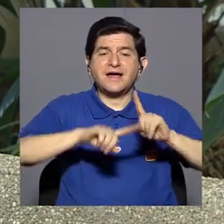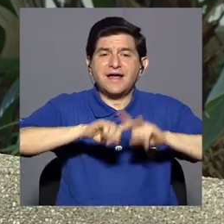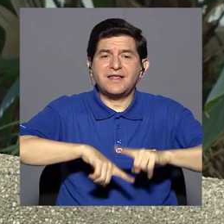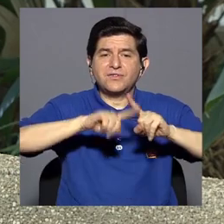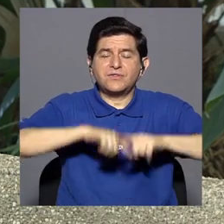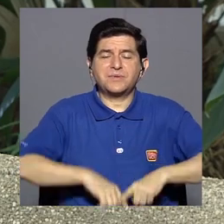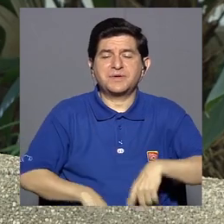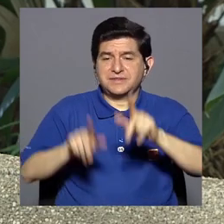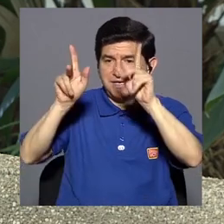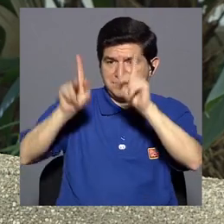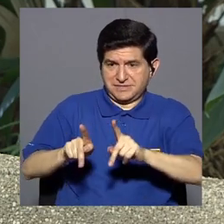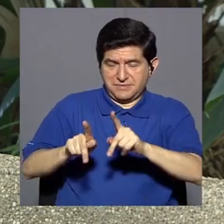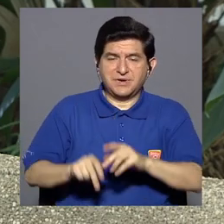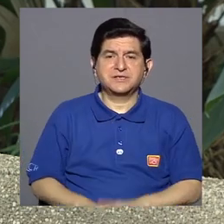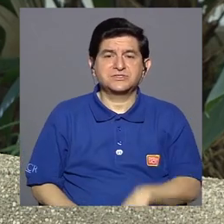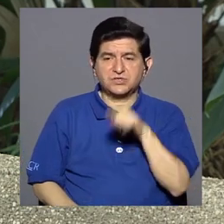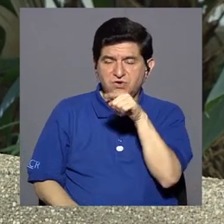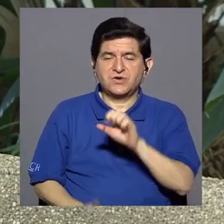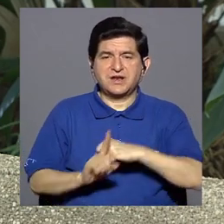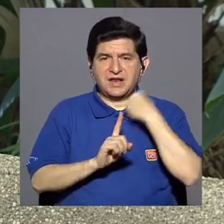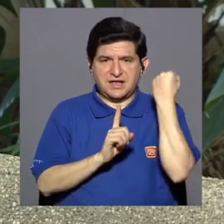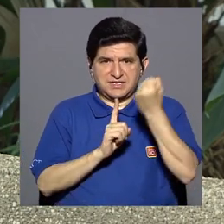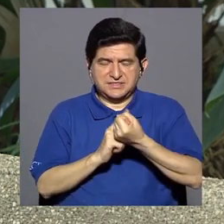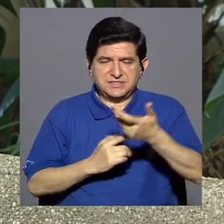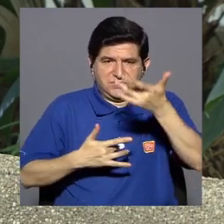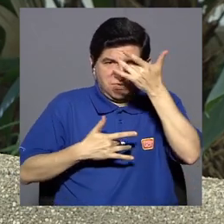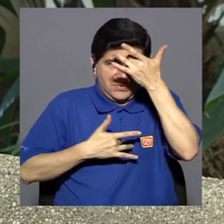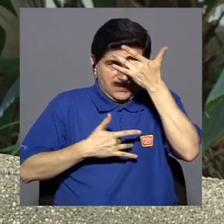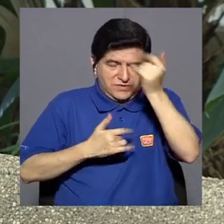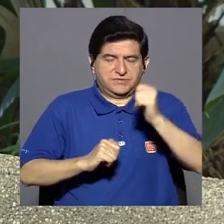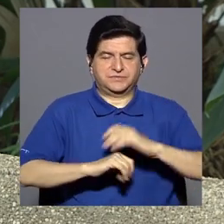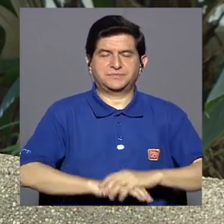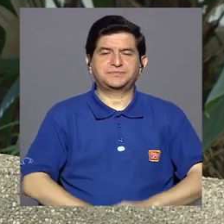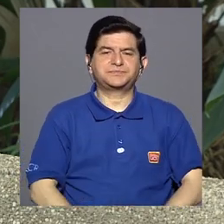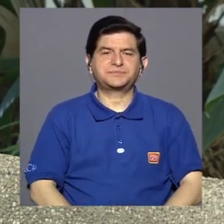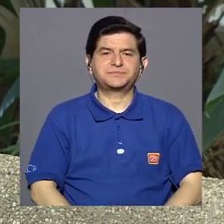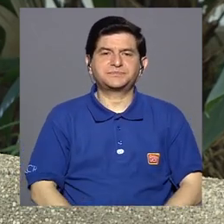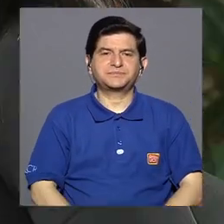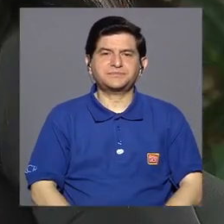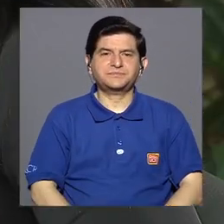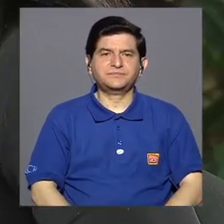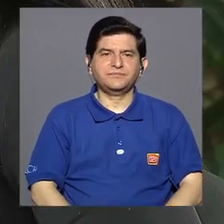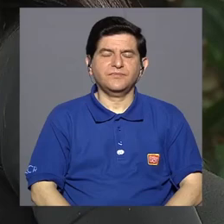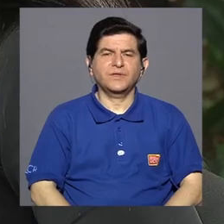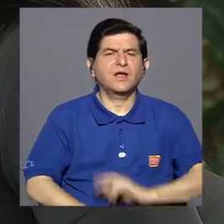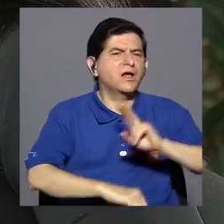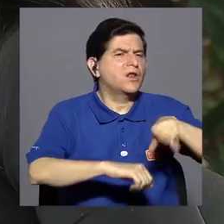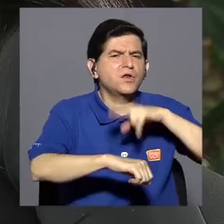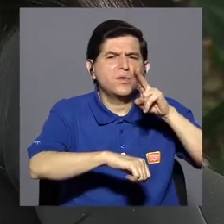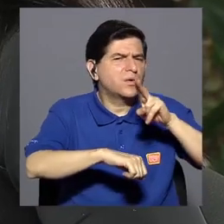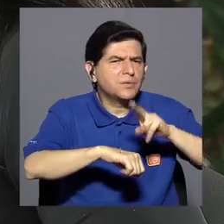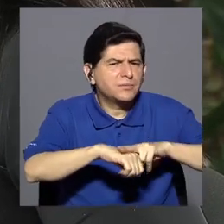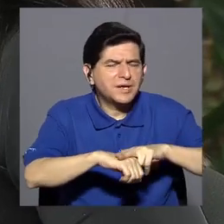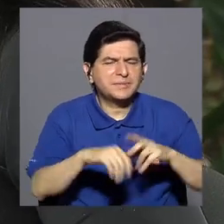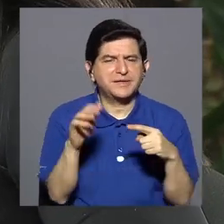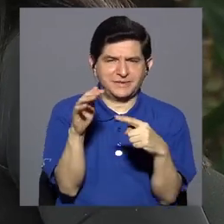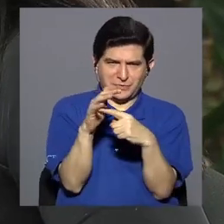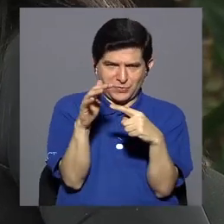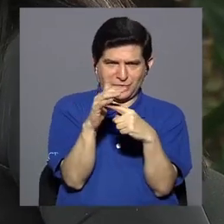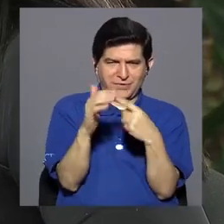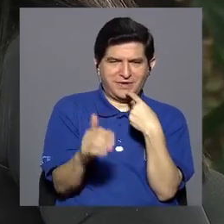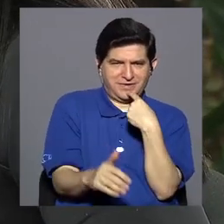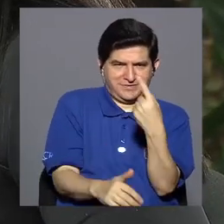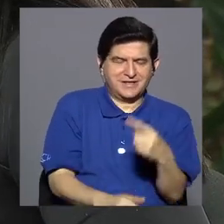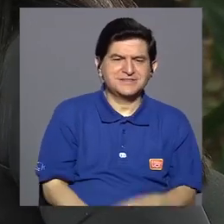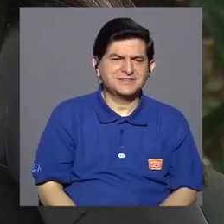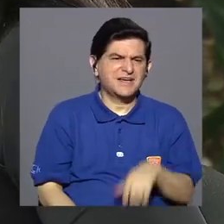de dependencia del ser humano que tiene la enfermedad. Hay popularmente, a veces uno